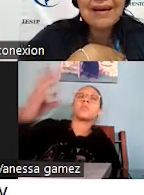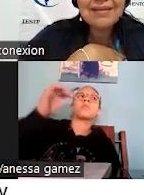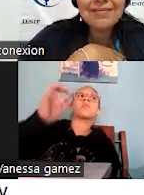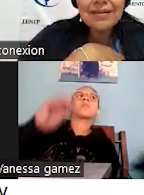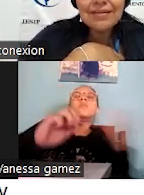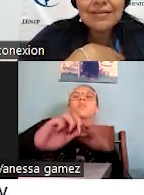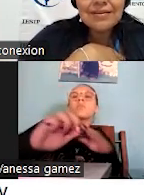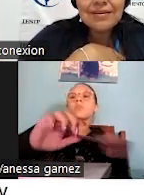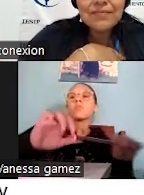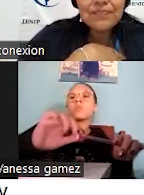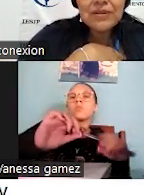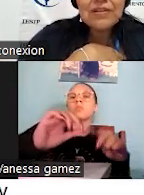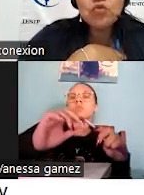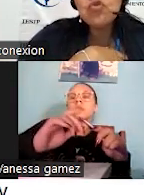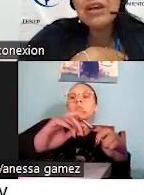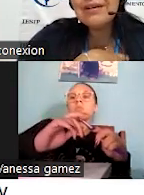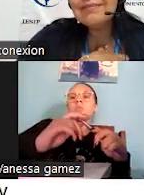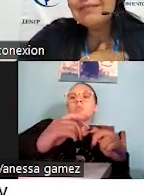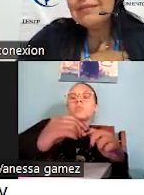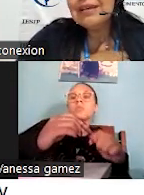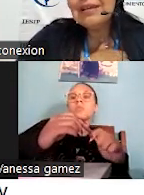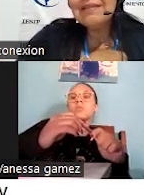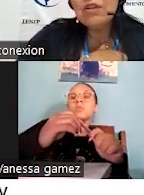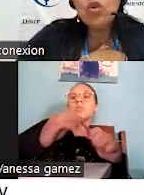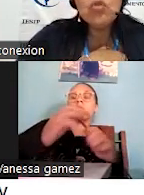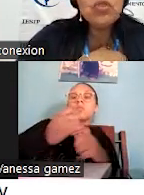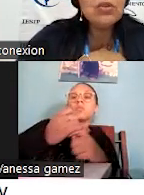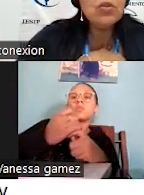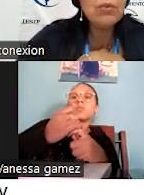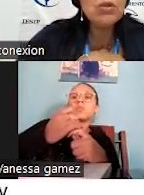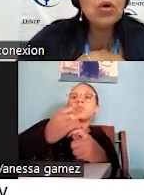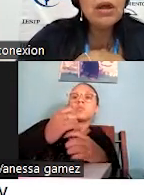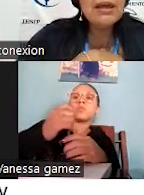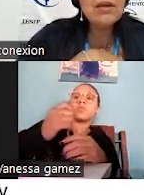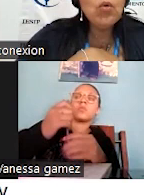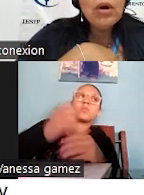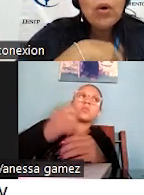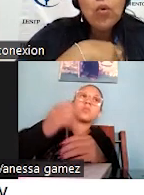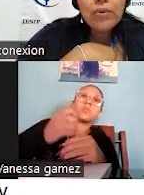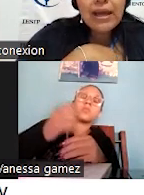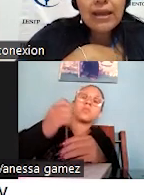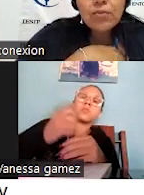expresarse. Si tú llegas y dices, no, señora, bueno,